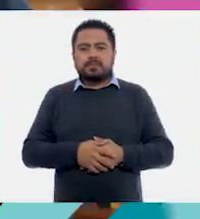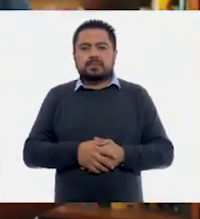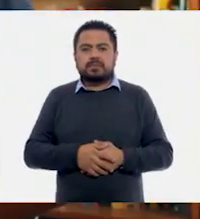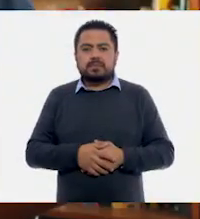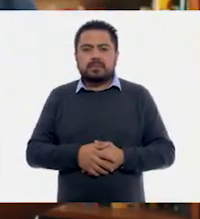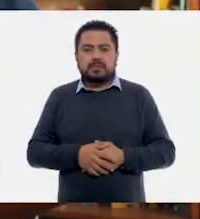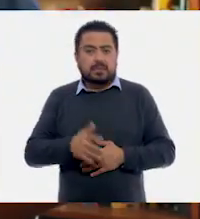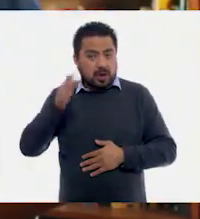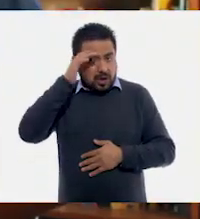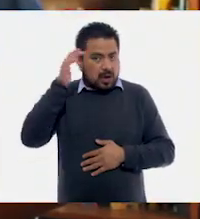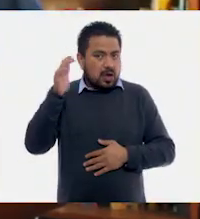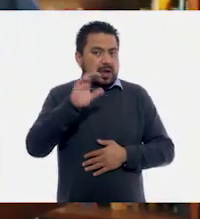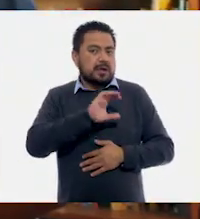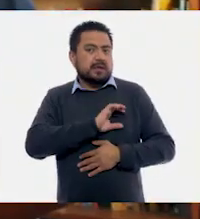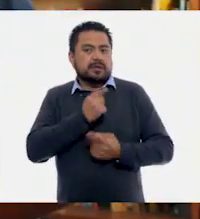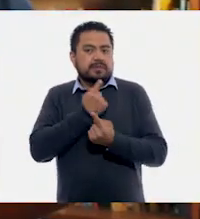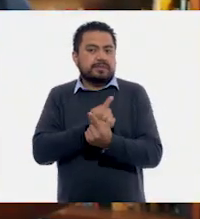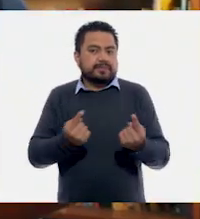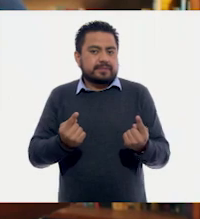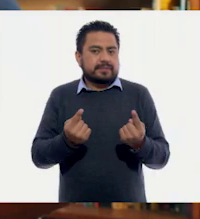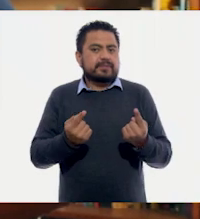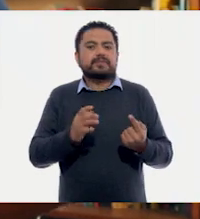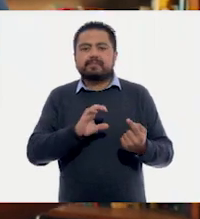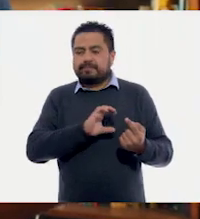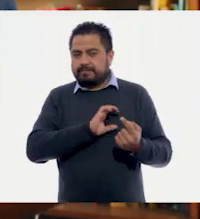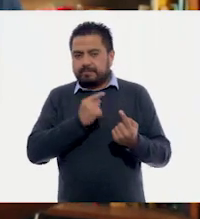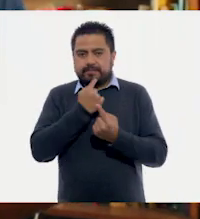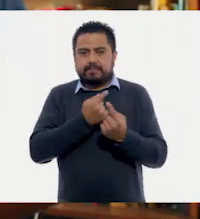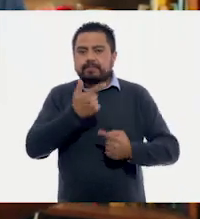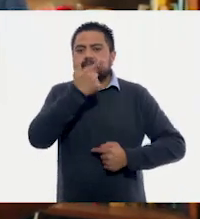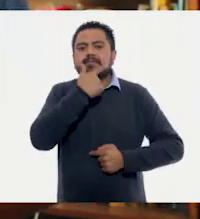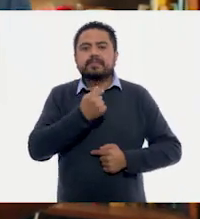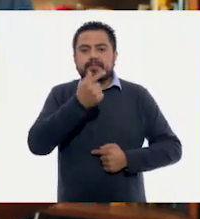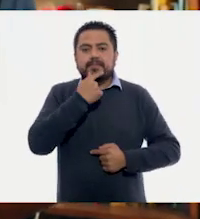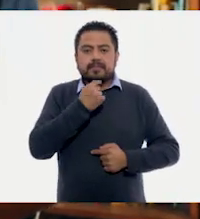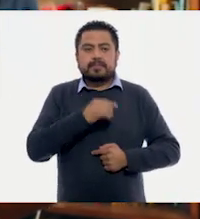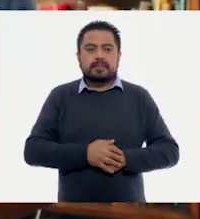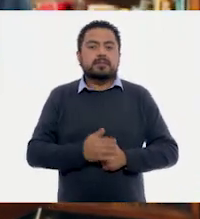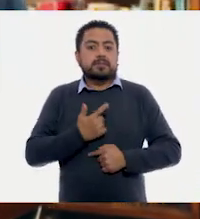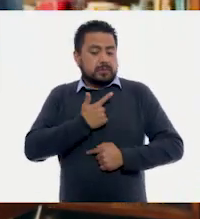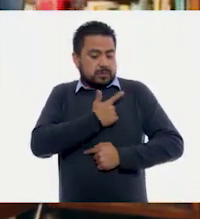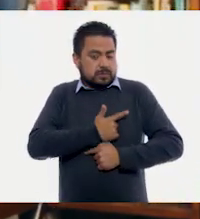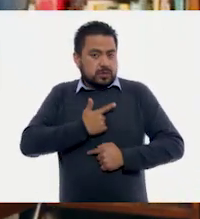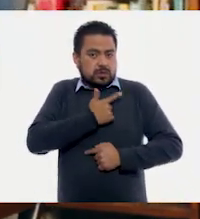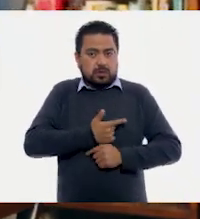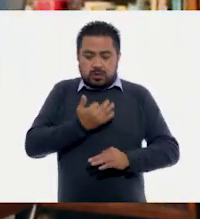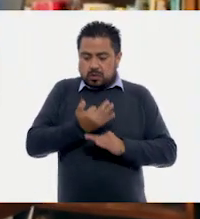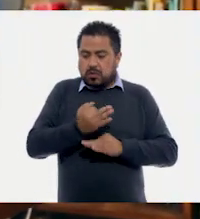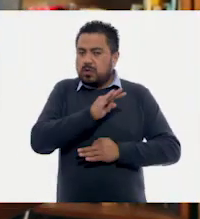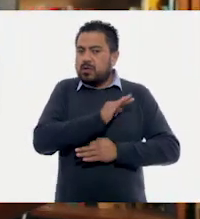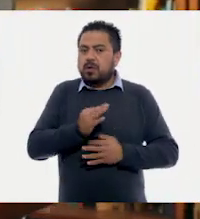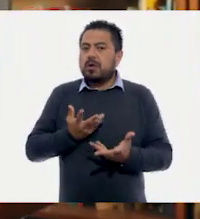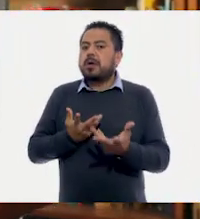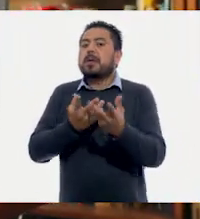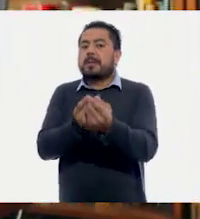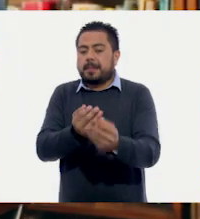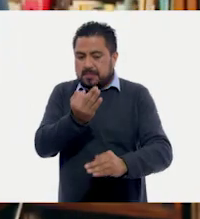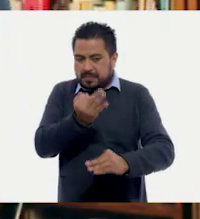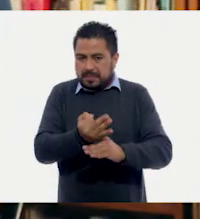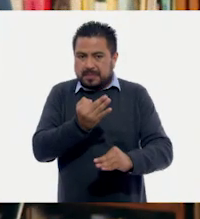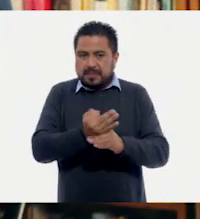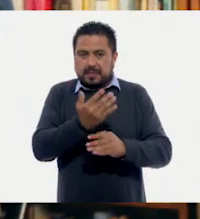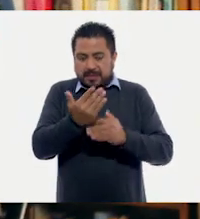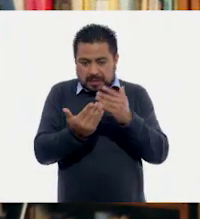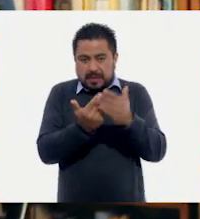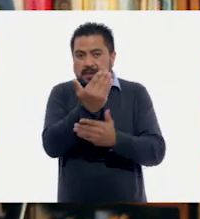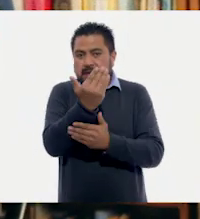Hola, queridas niñas y queridos niños. Es un gusto poder estar con ustedes en esta